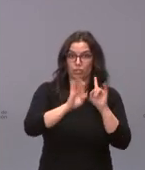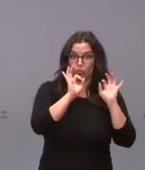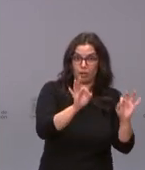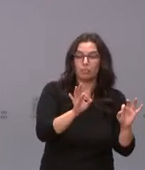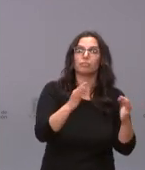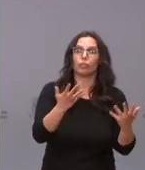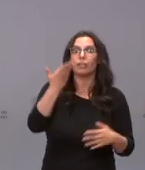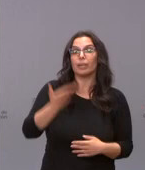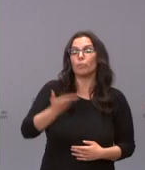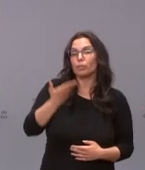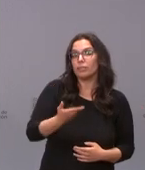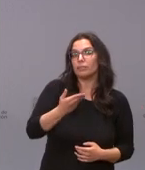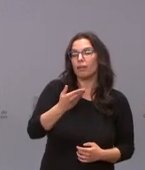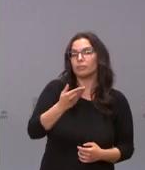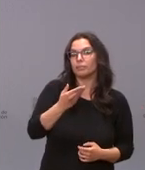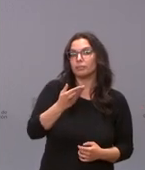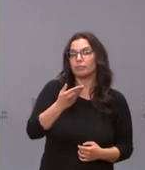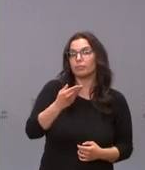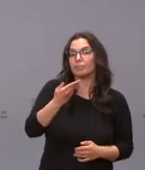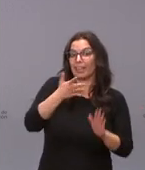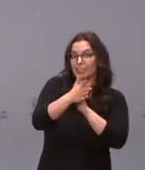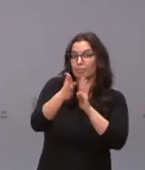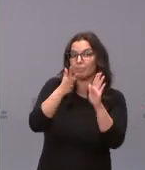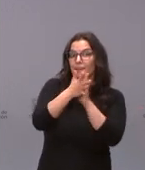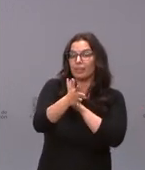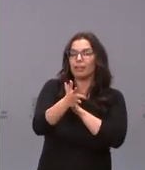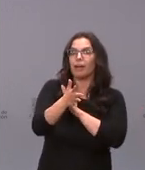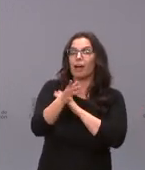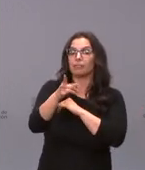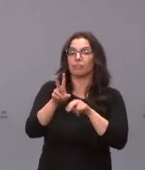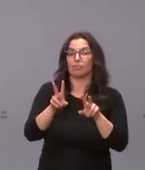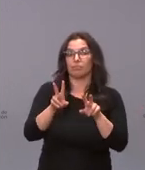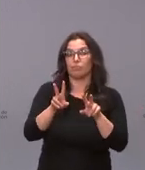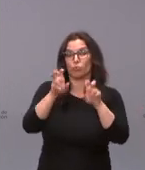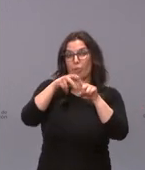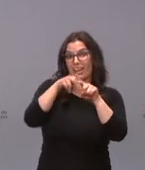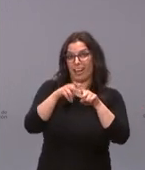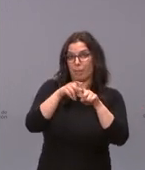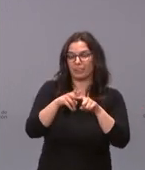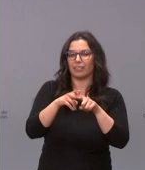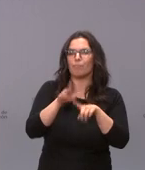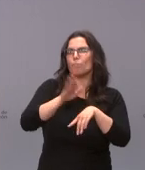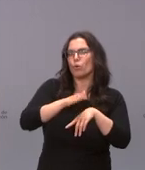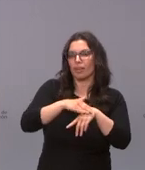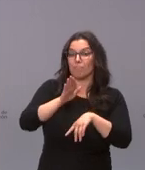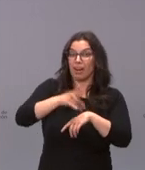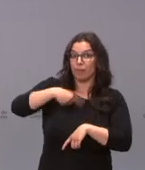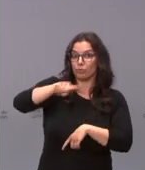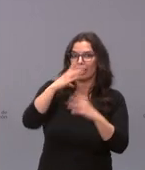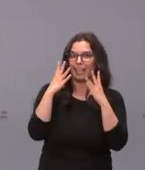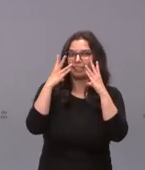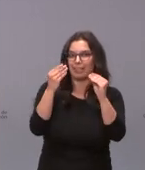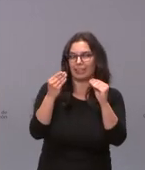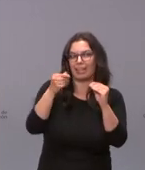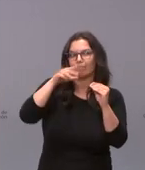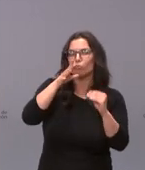importante, en segundo lugar, explicar el porqué de esta nueva herramienta para que entiendan su alcance e importancia en el gobierno de